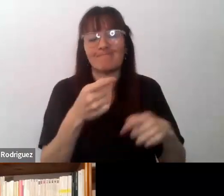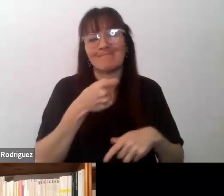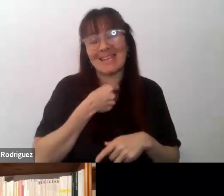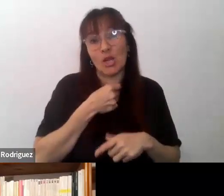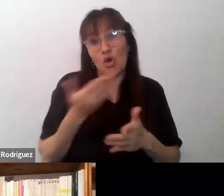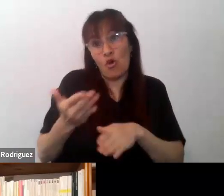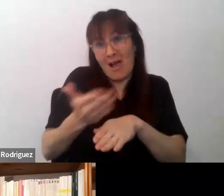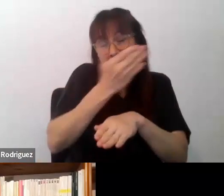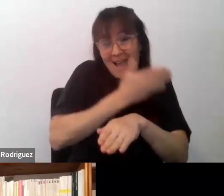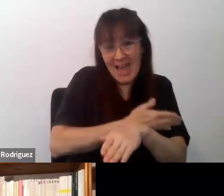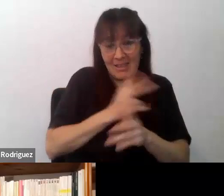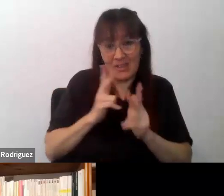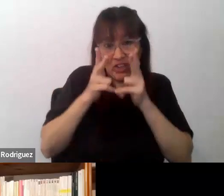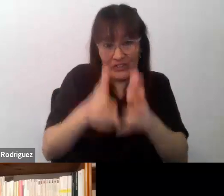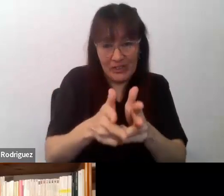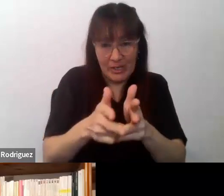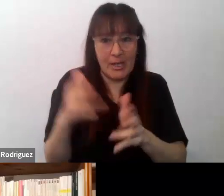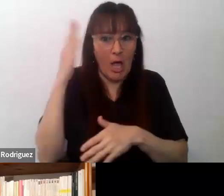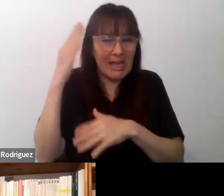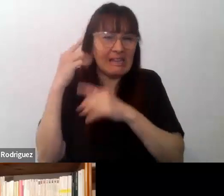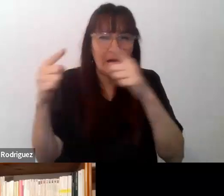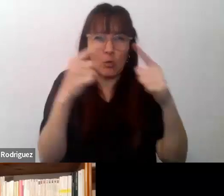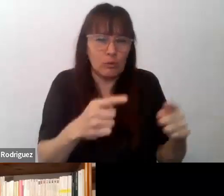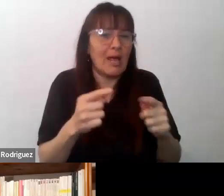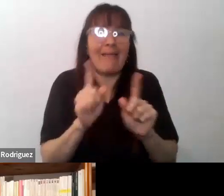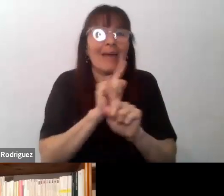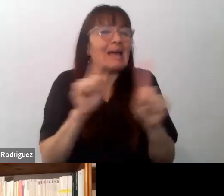primero decirles lo que no es lo intercultural.